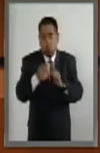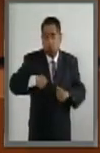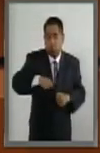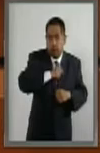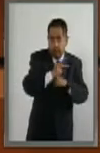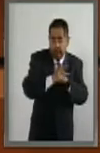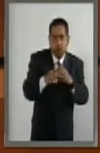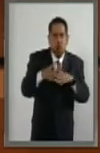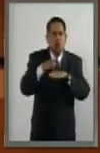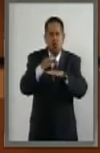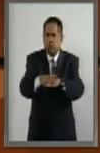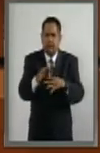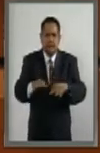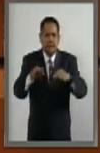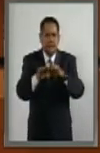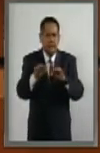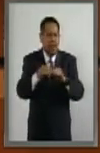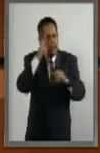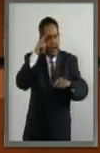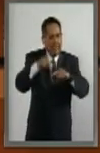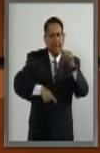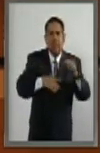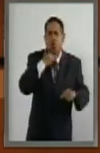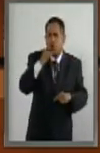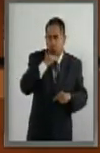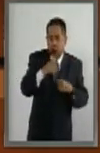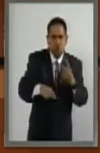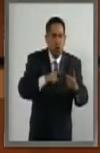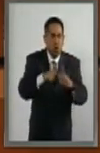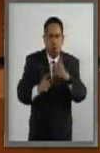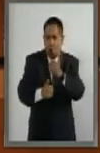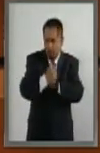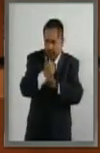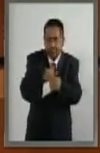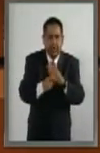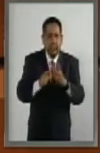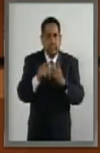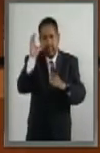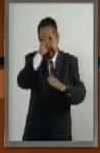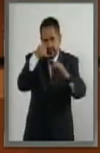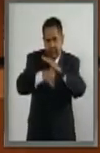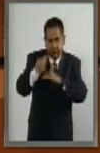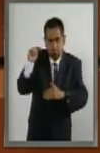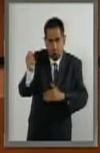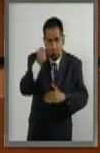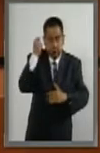en materia muy importante de combate a la corrupción, de competencia, de ciencia y tecnología.